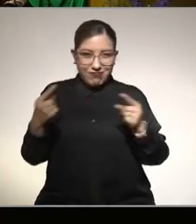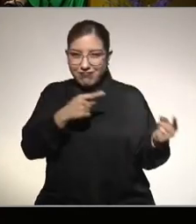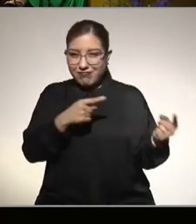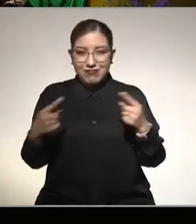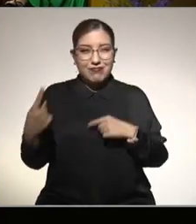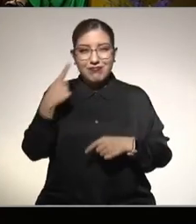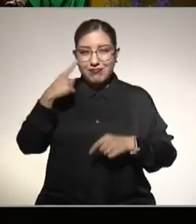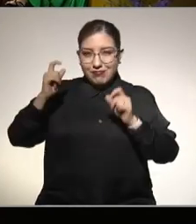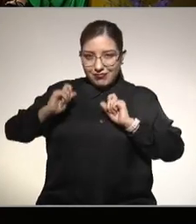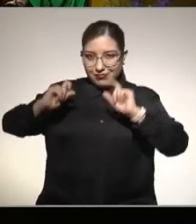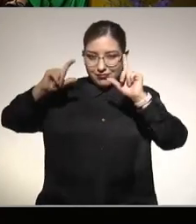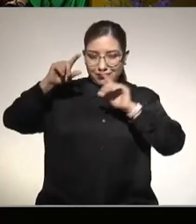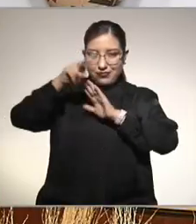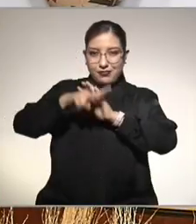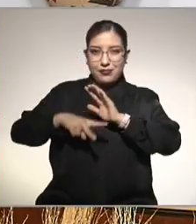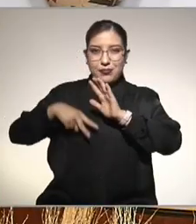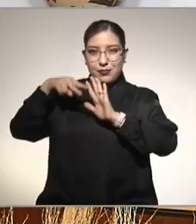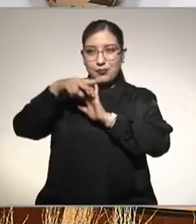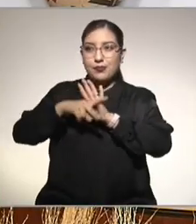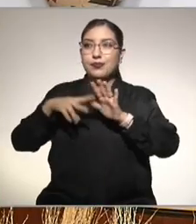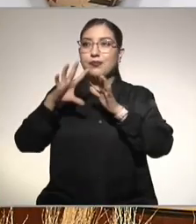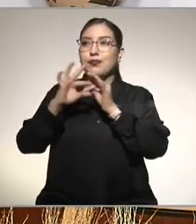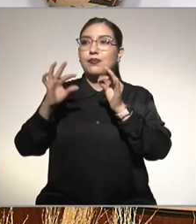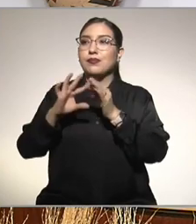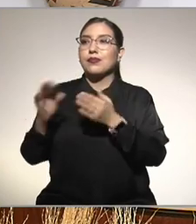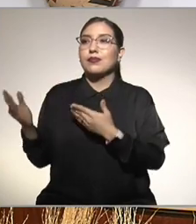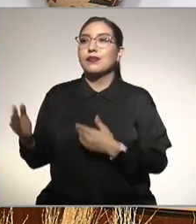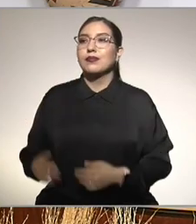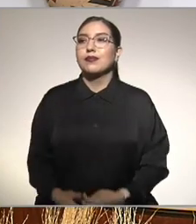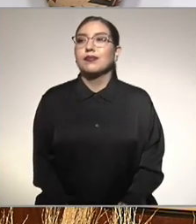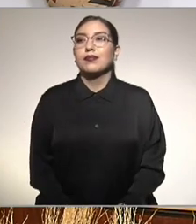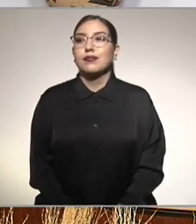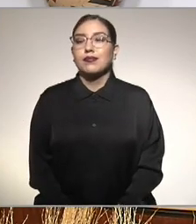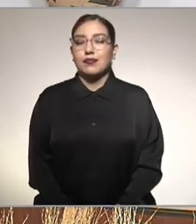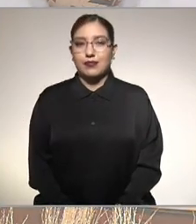Tenemos una cápsula para que explique lo que es el hígado graso, vamos a verla.